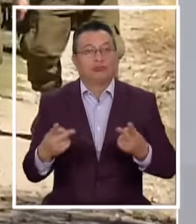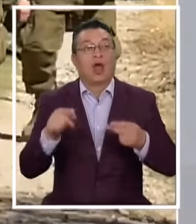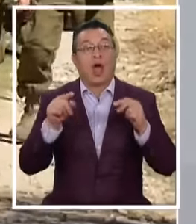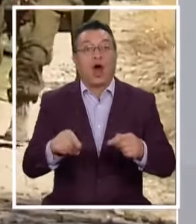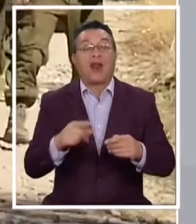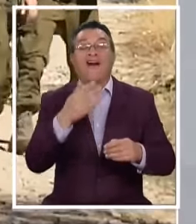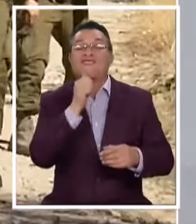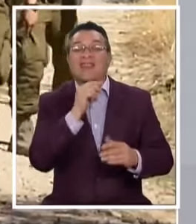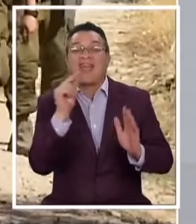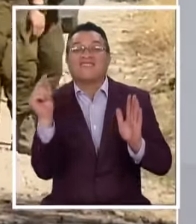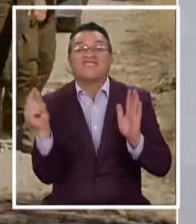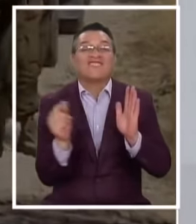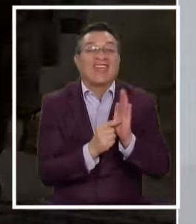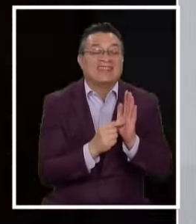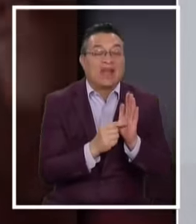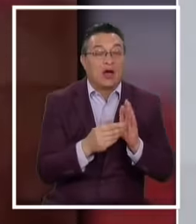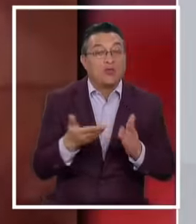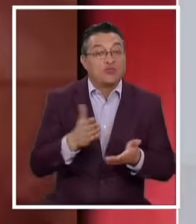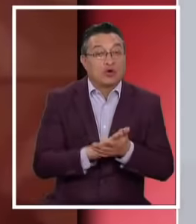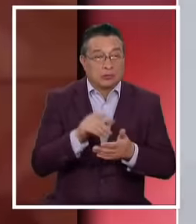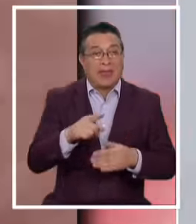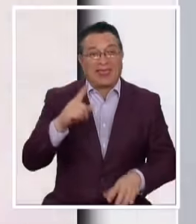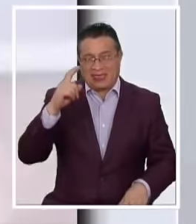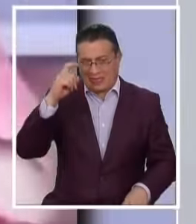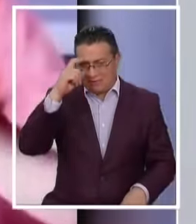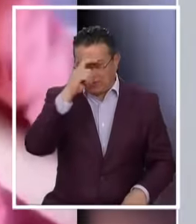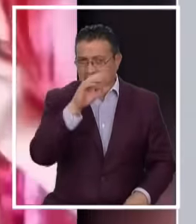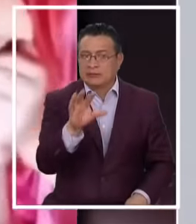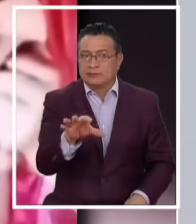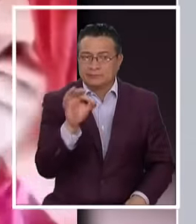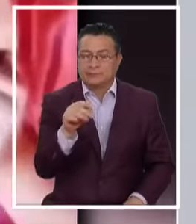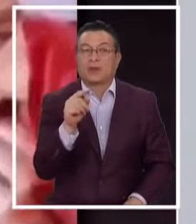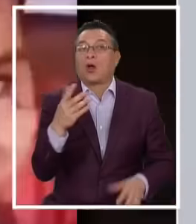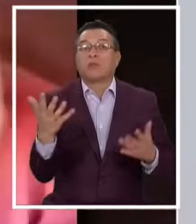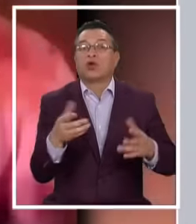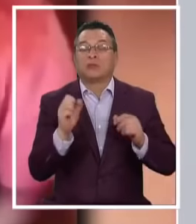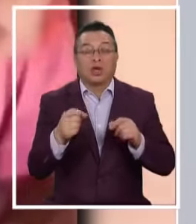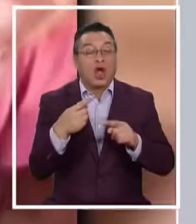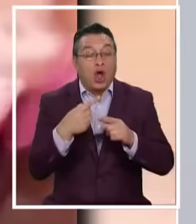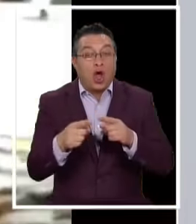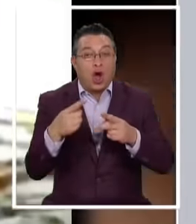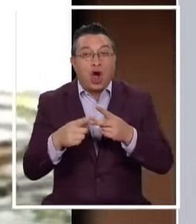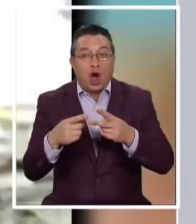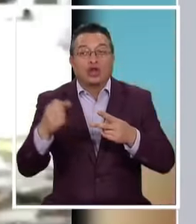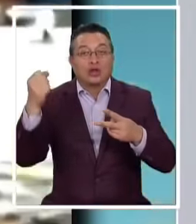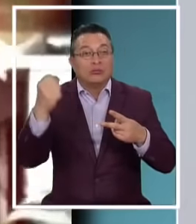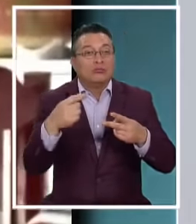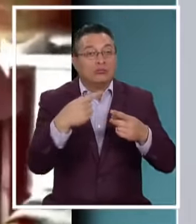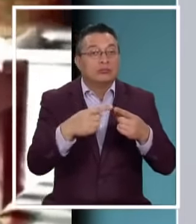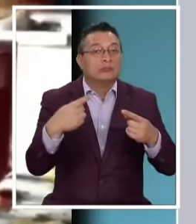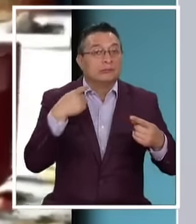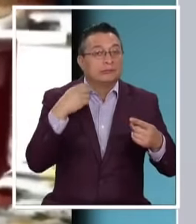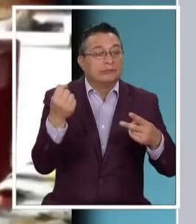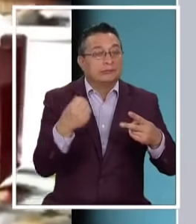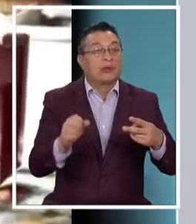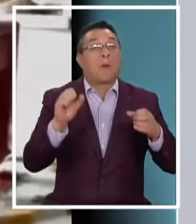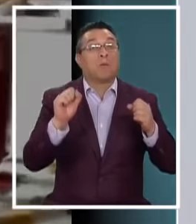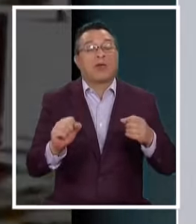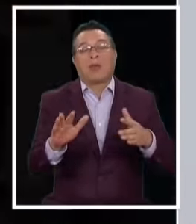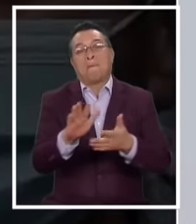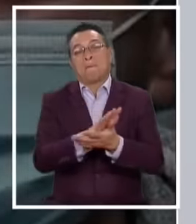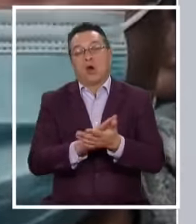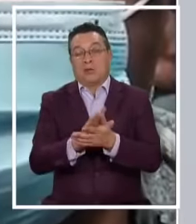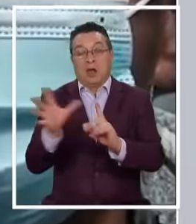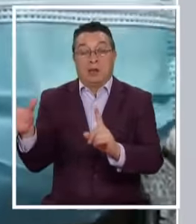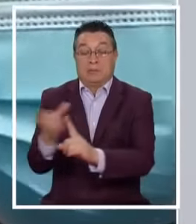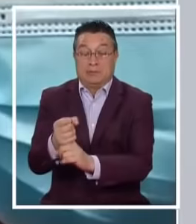La data de muerte Que es muy complicado Porque de esa forma Podemos tener Otros delitos Asociados a esto Que puede ser Por